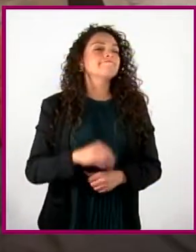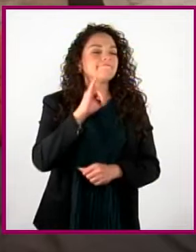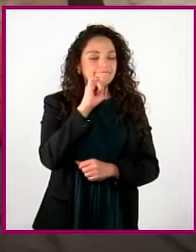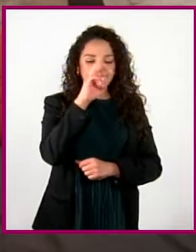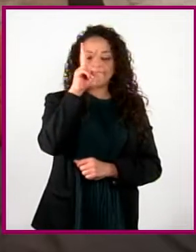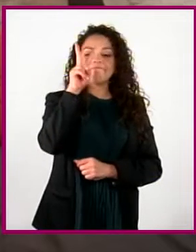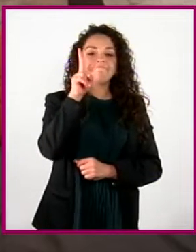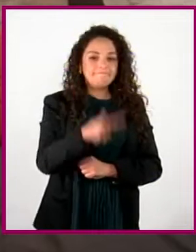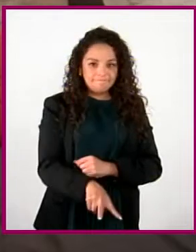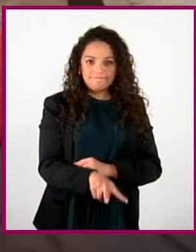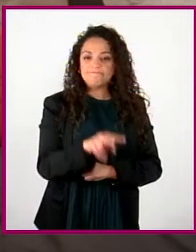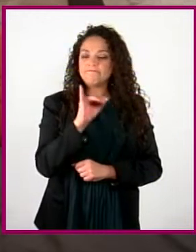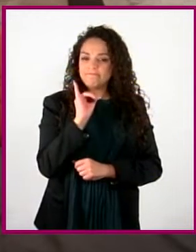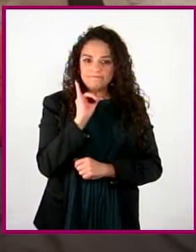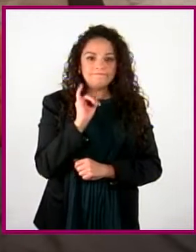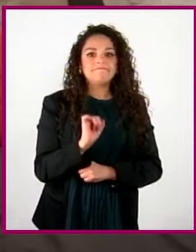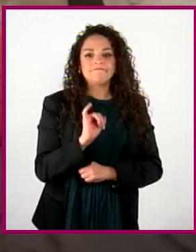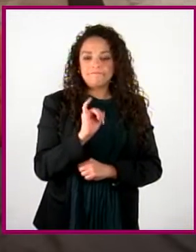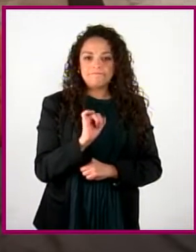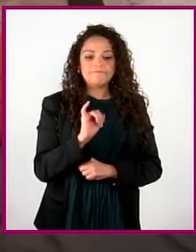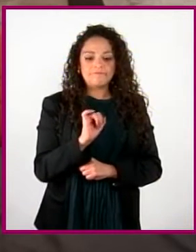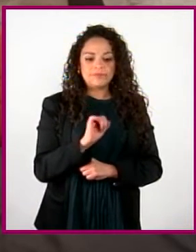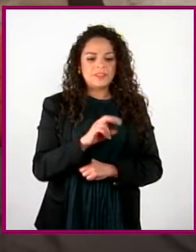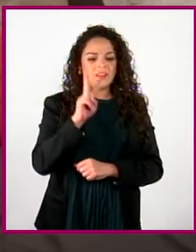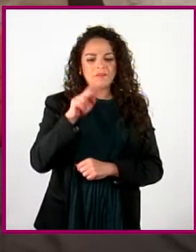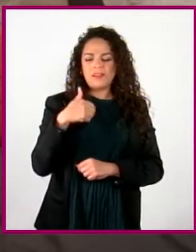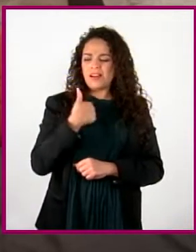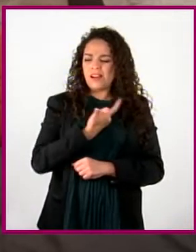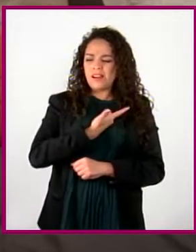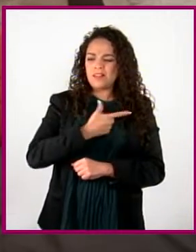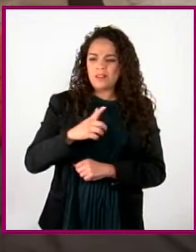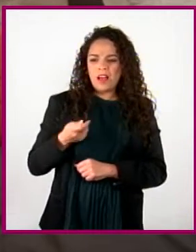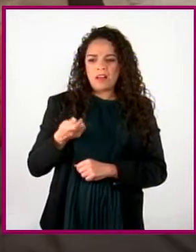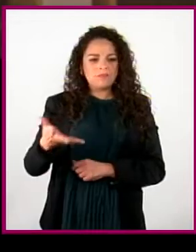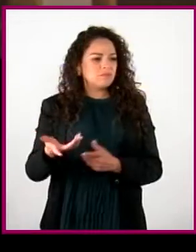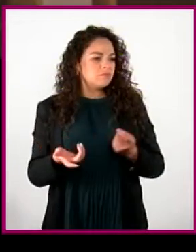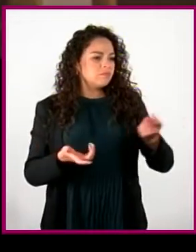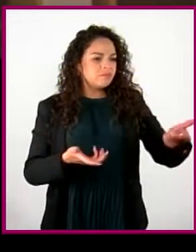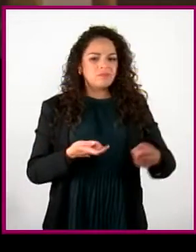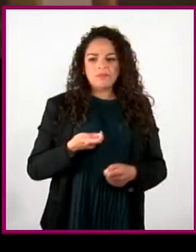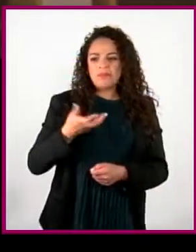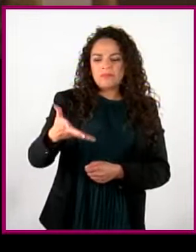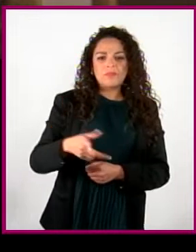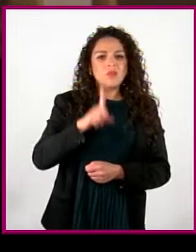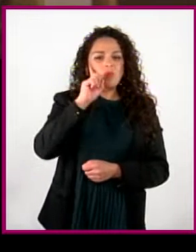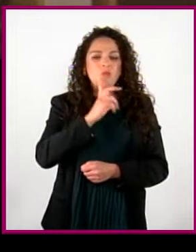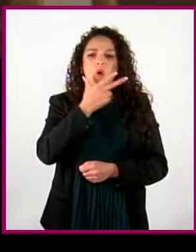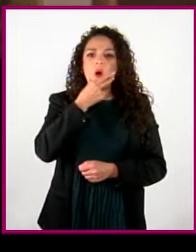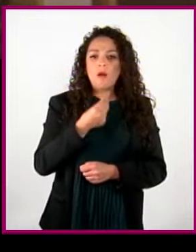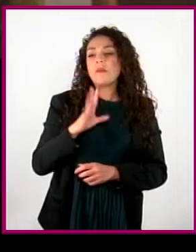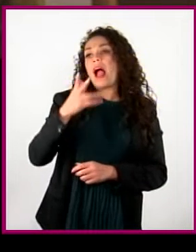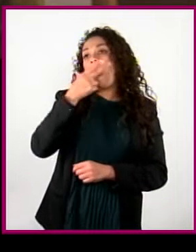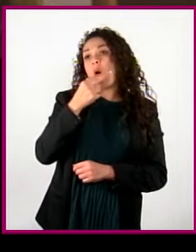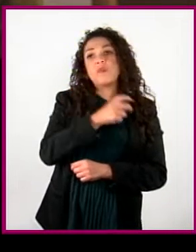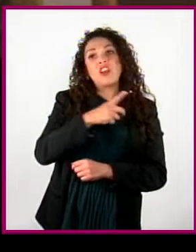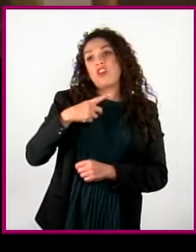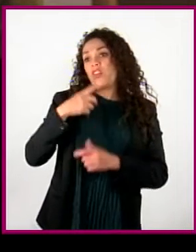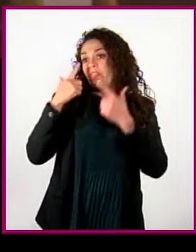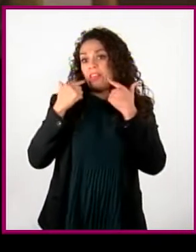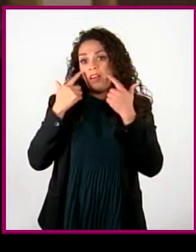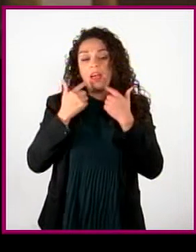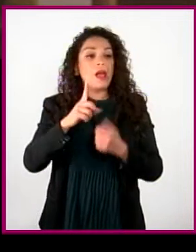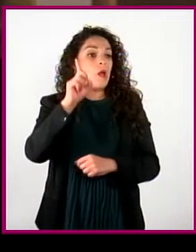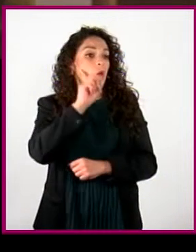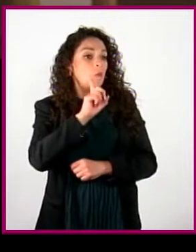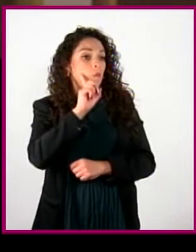Absolutamente. Me choca tanto que nos pongan etiquetas tanto a hombres como a mujeres, que si los hombres no lloran, que si las mujeres no